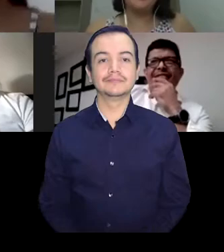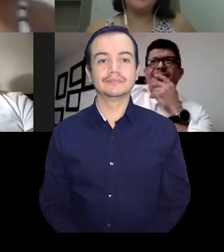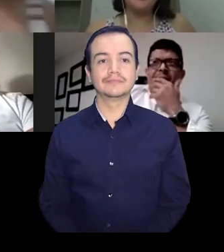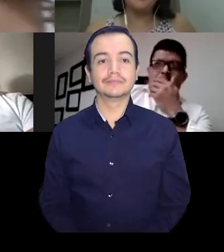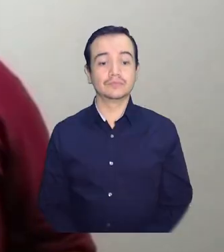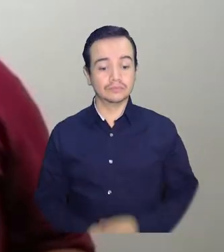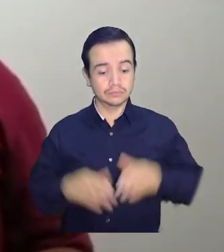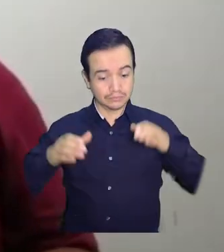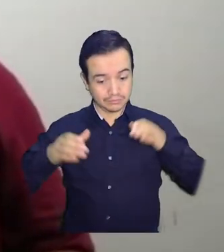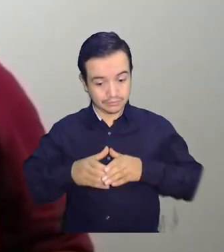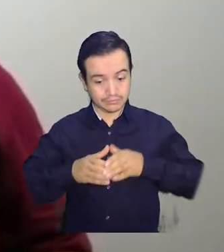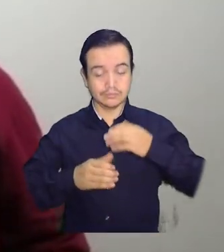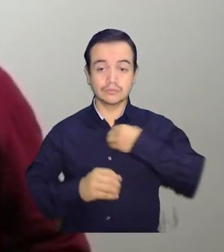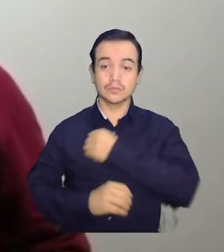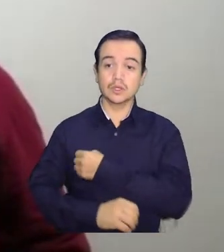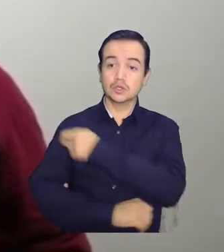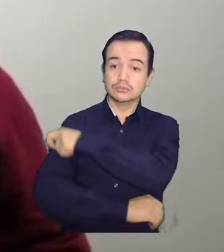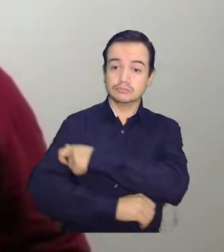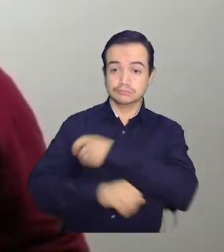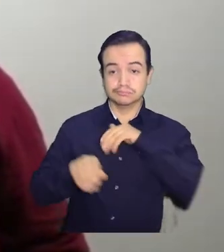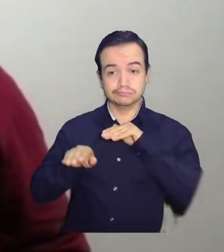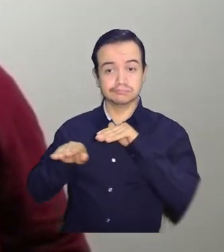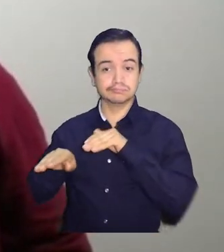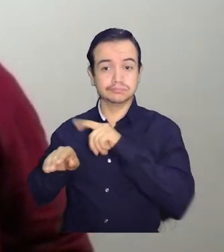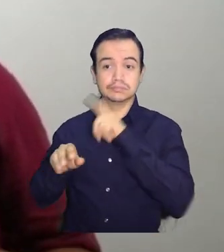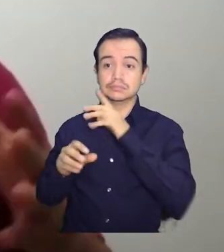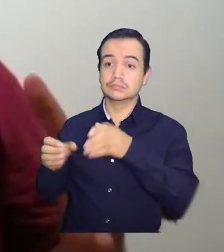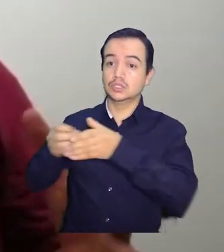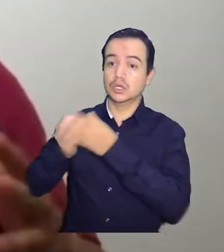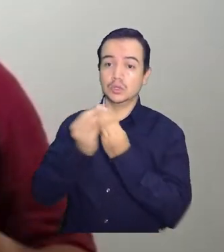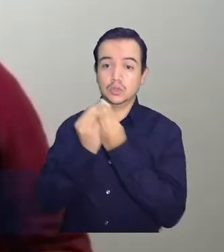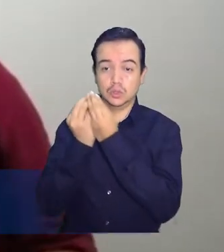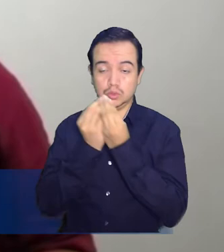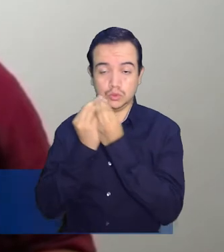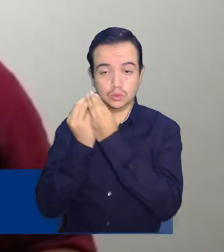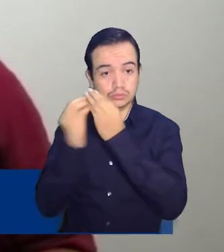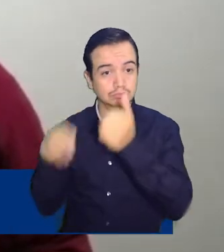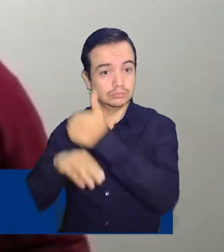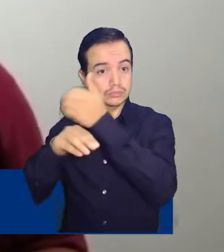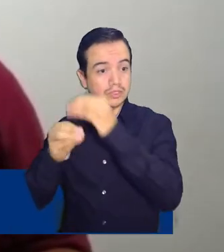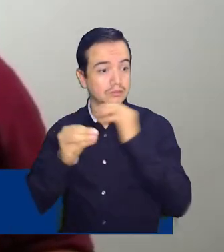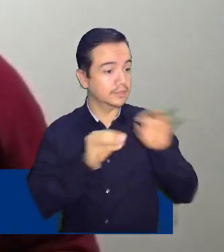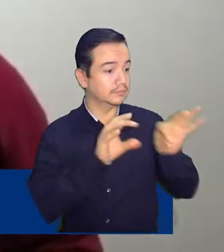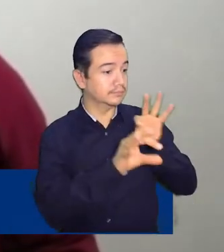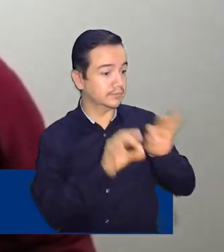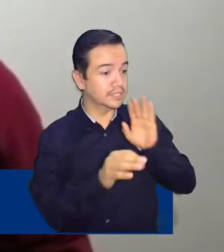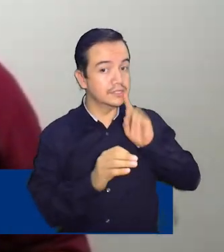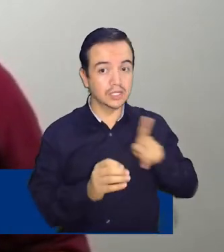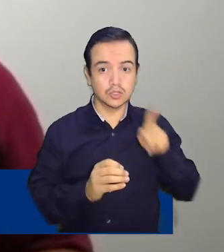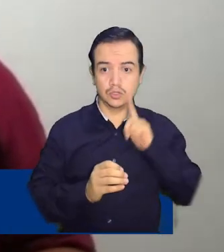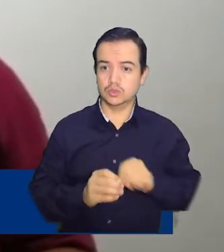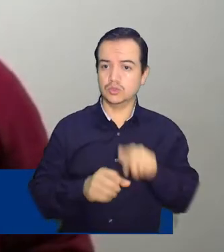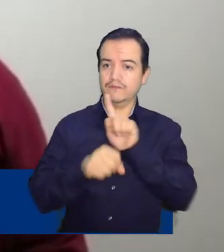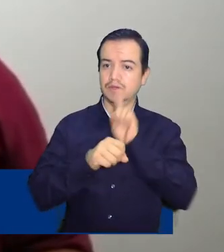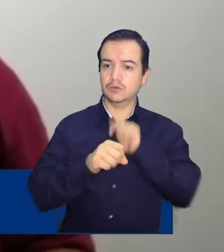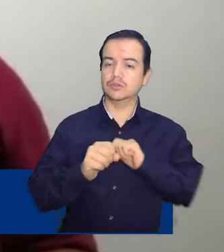Desde la representación estudiantil ante el Consejo Superior, en conjunto con representantes de la Facultad de Ciencias Empresariales,